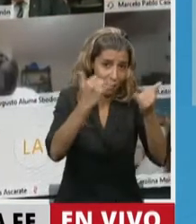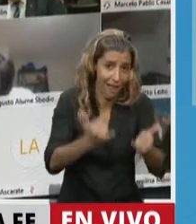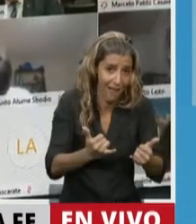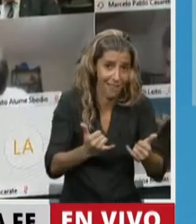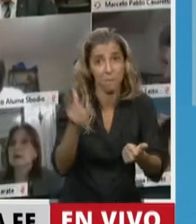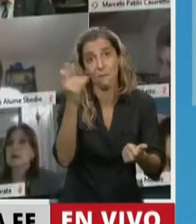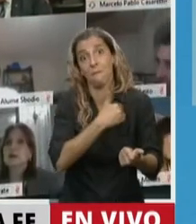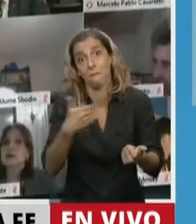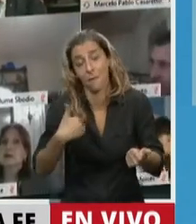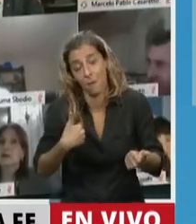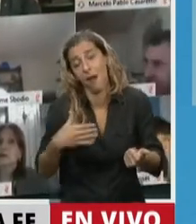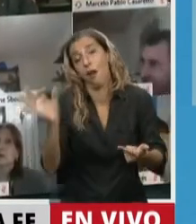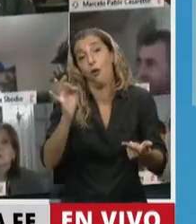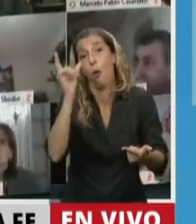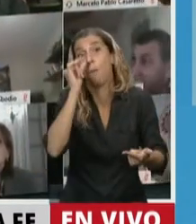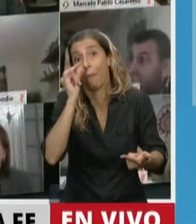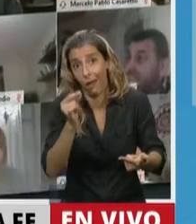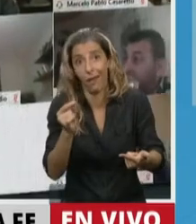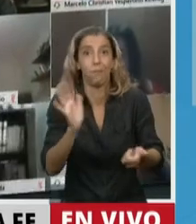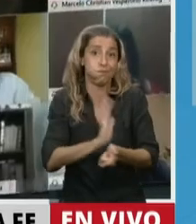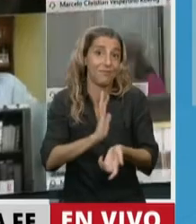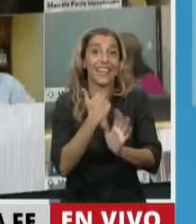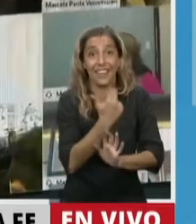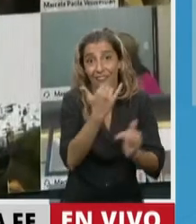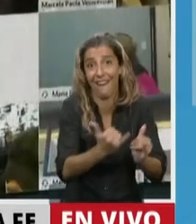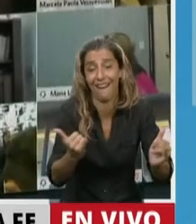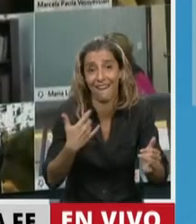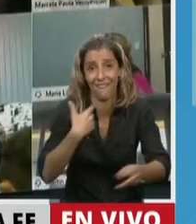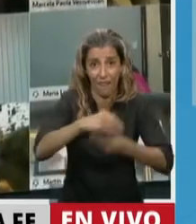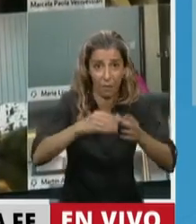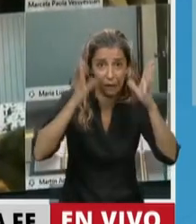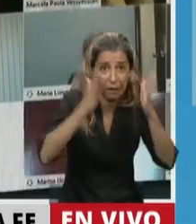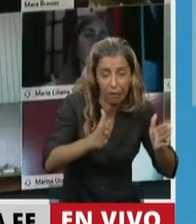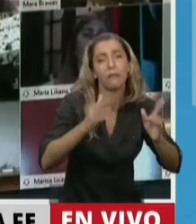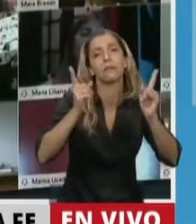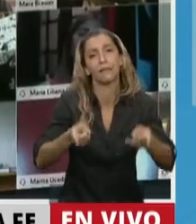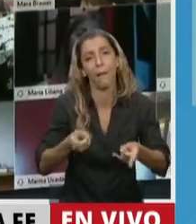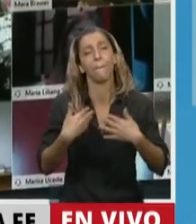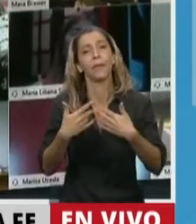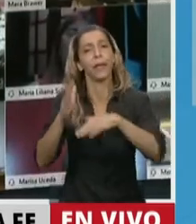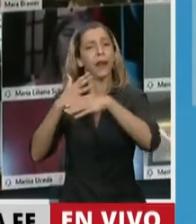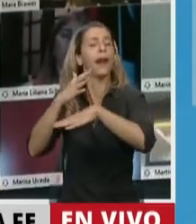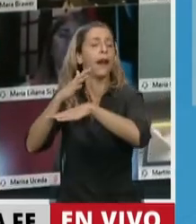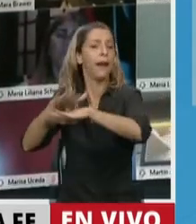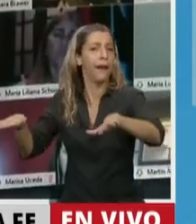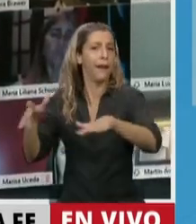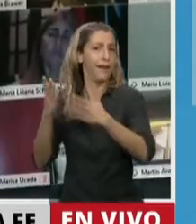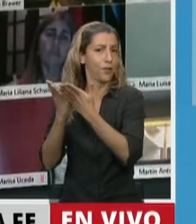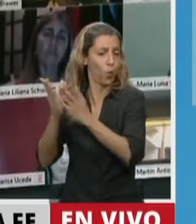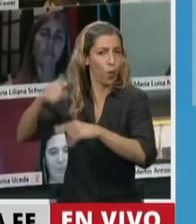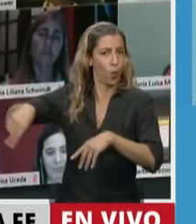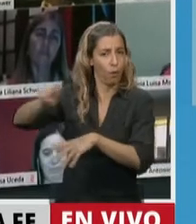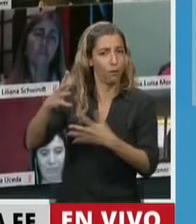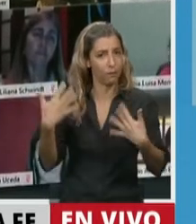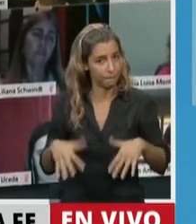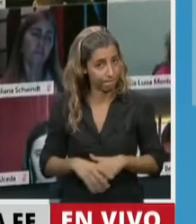dificultad económica de esta pandemia que nos coloca esta pandemia. Quiero reivindicar también la necesidad